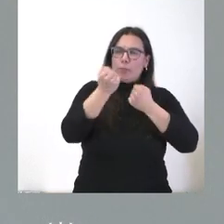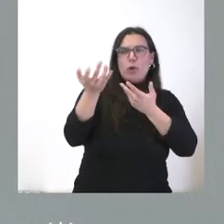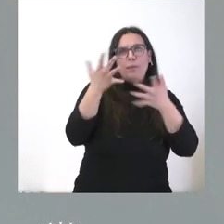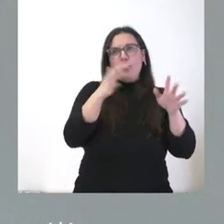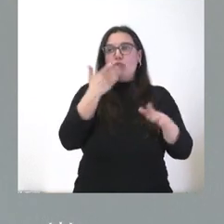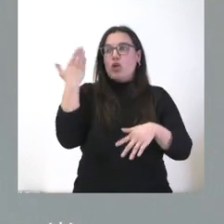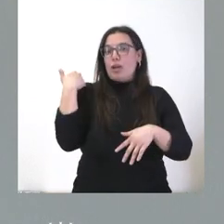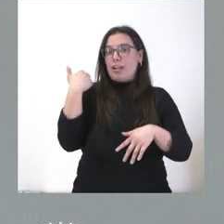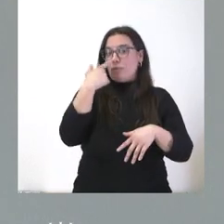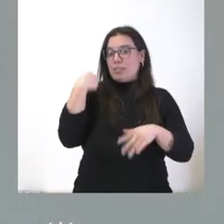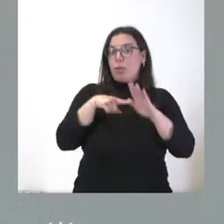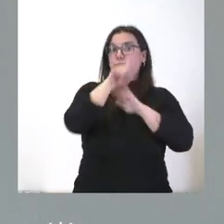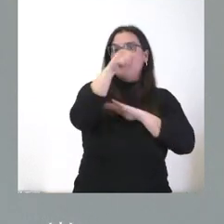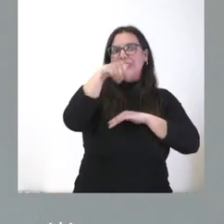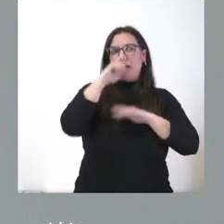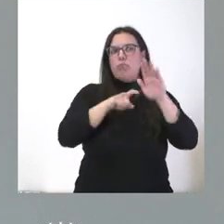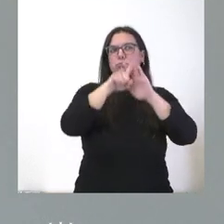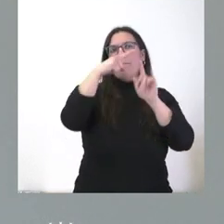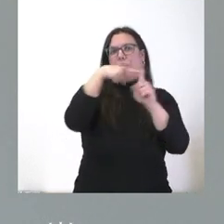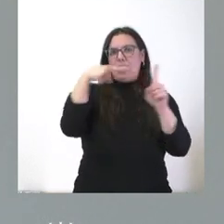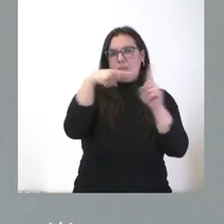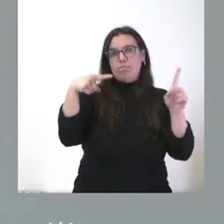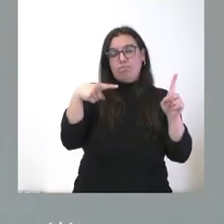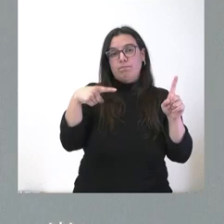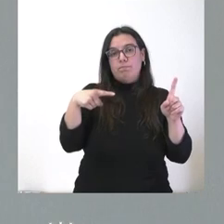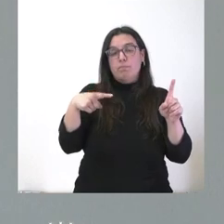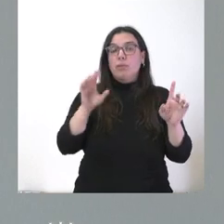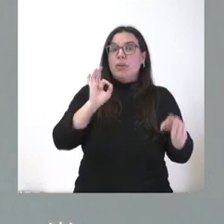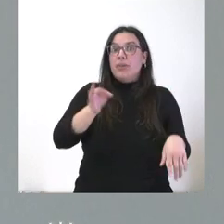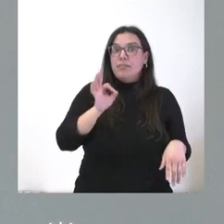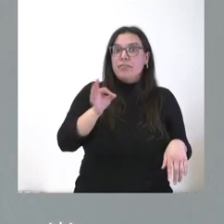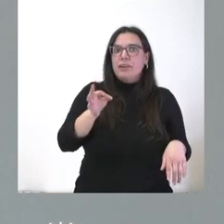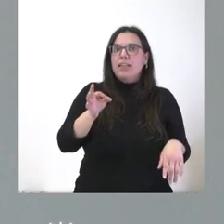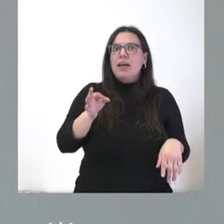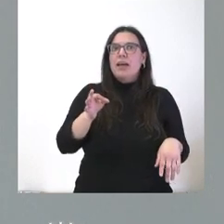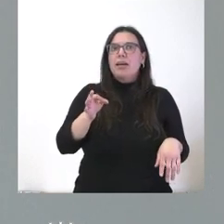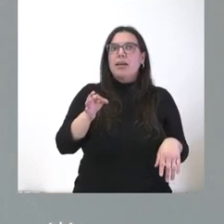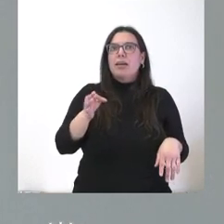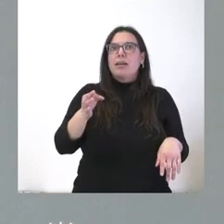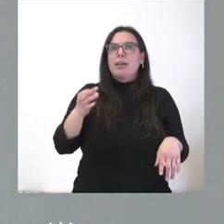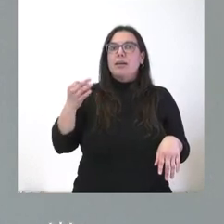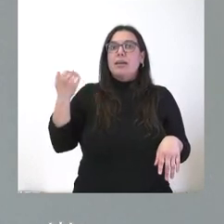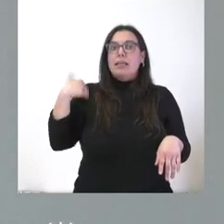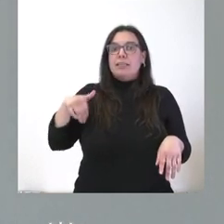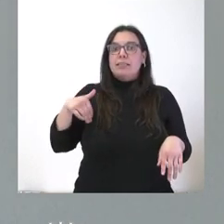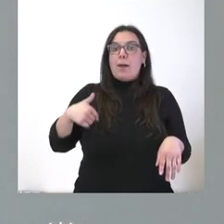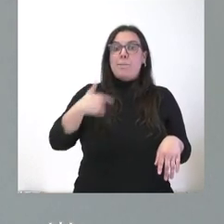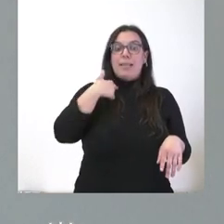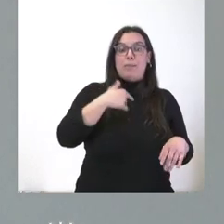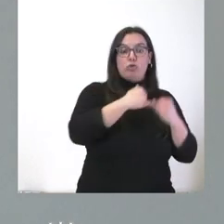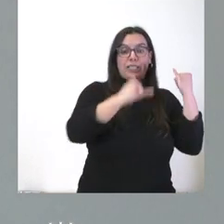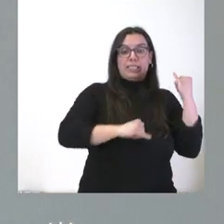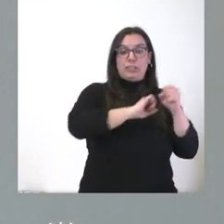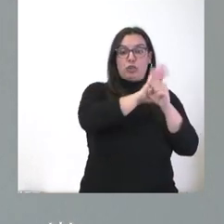la mitad de lo que fue el año anterior. Pero bien es verdad que es un crecimiento sobre haber recuperado más que la totalidad de lo que perdimos durante la crisis.